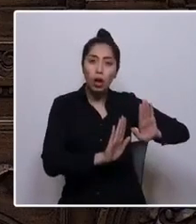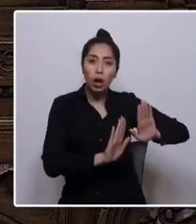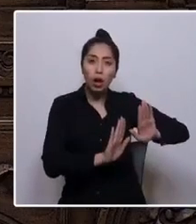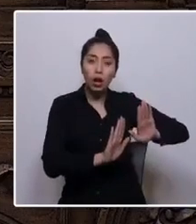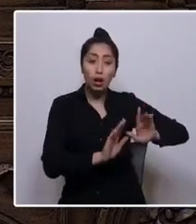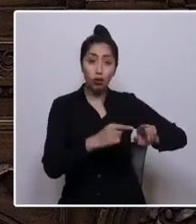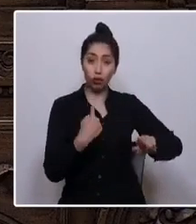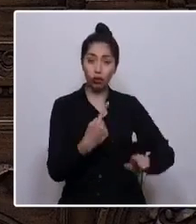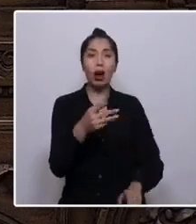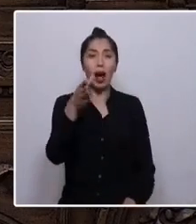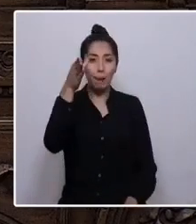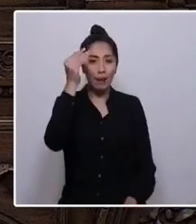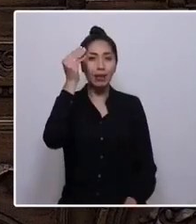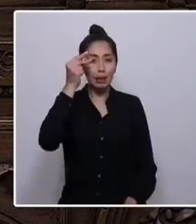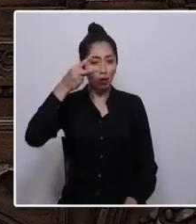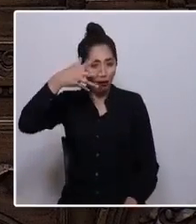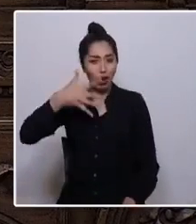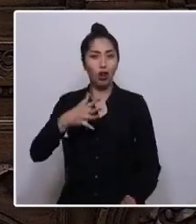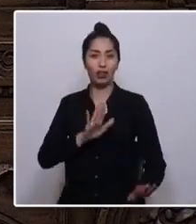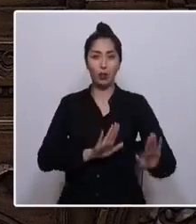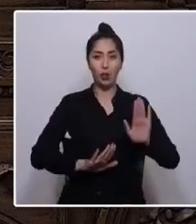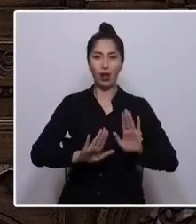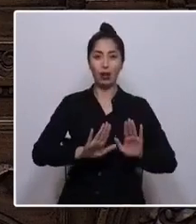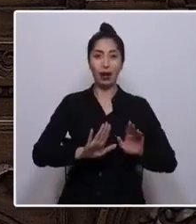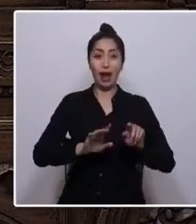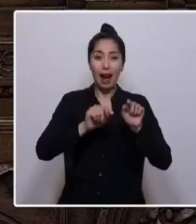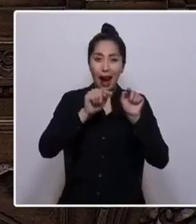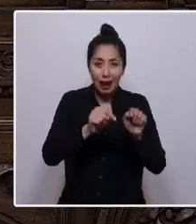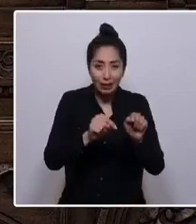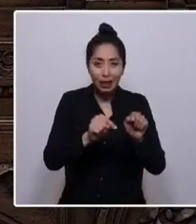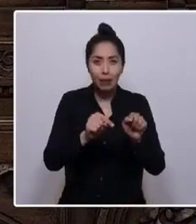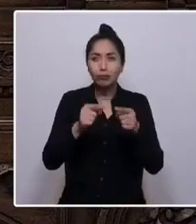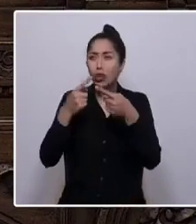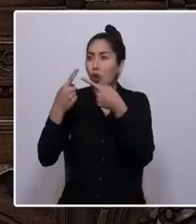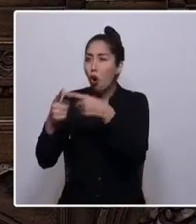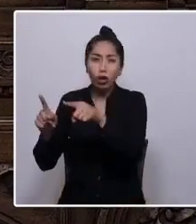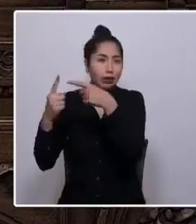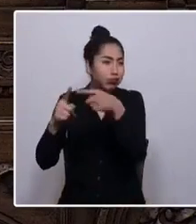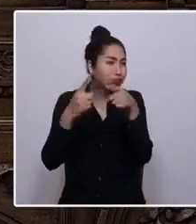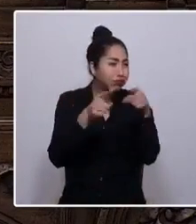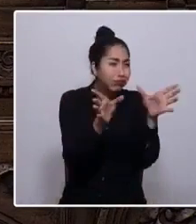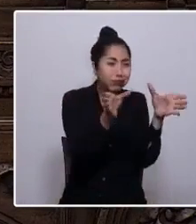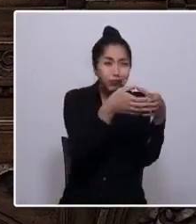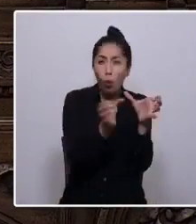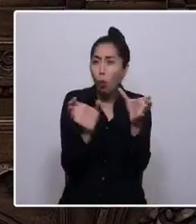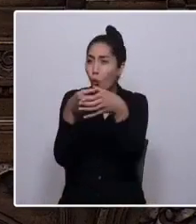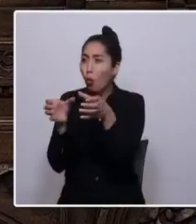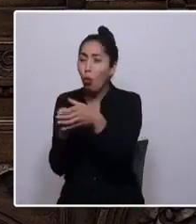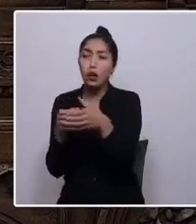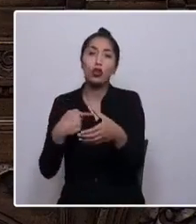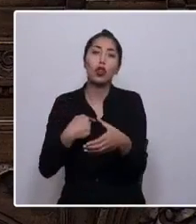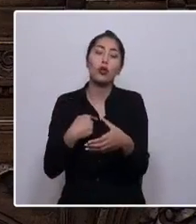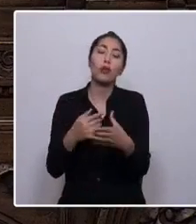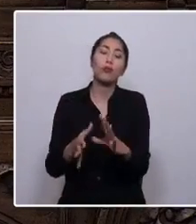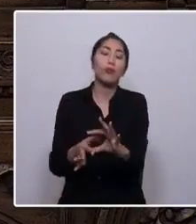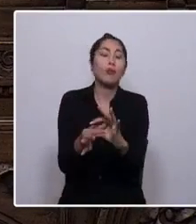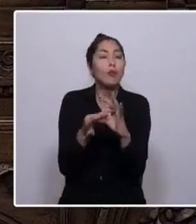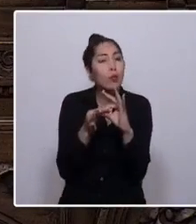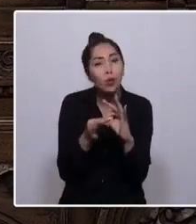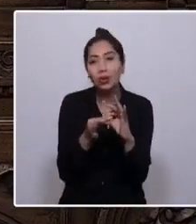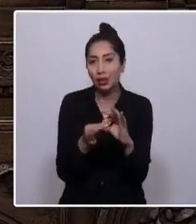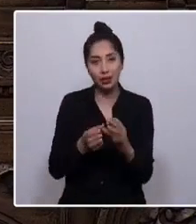valor de cuidado. A estas y tantas otras organizaciones, muchas, muchas gracias.